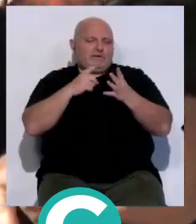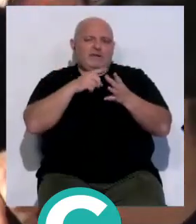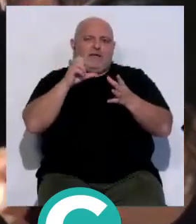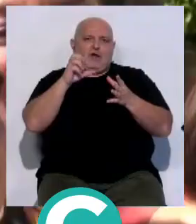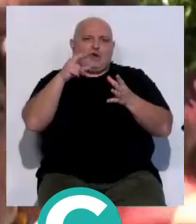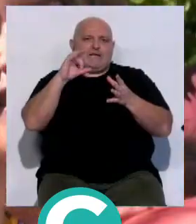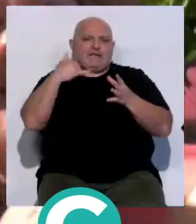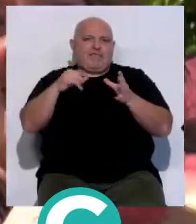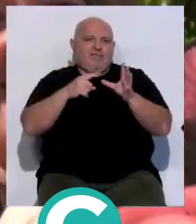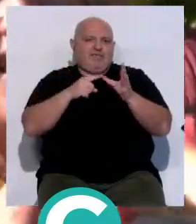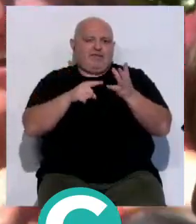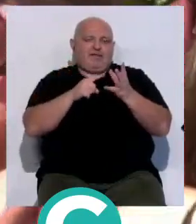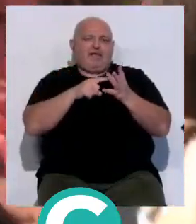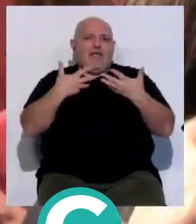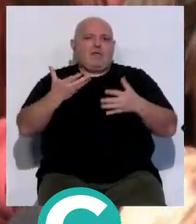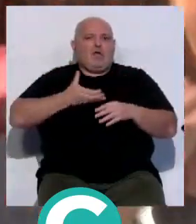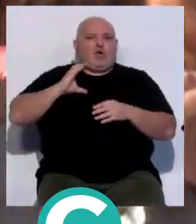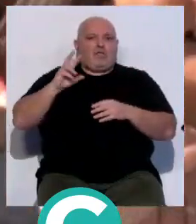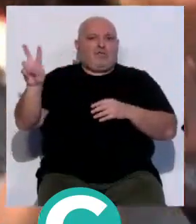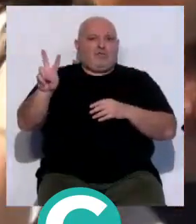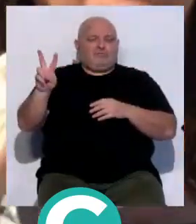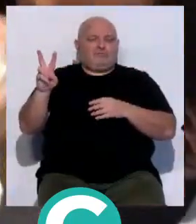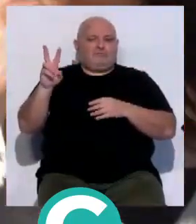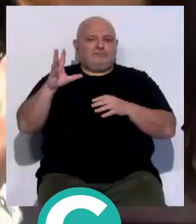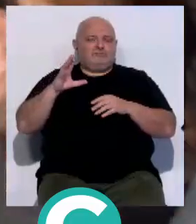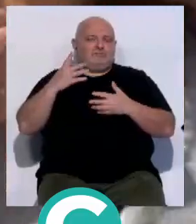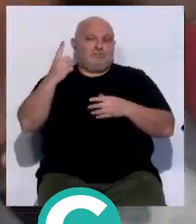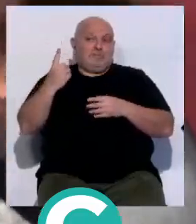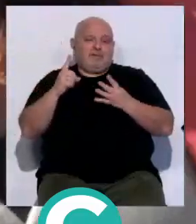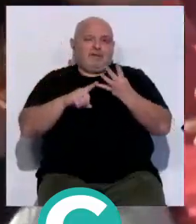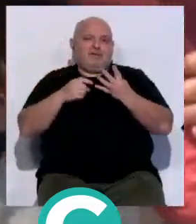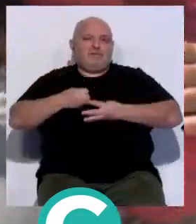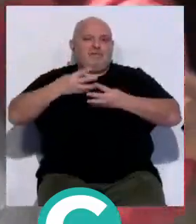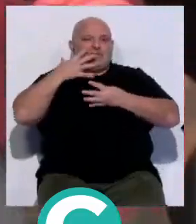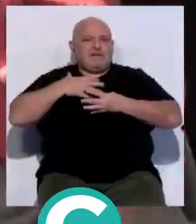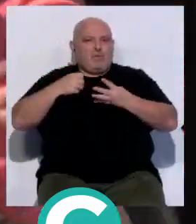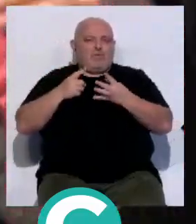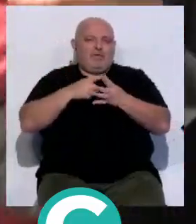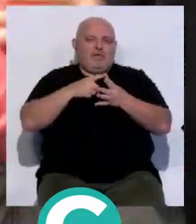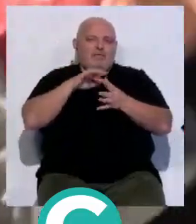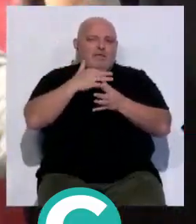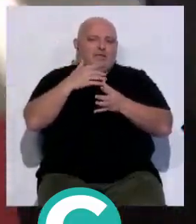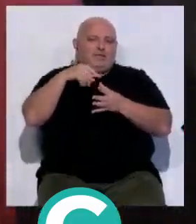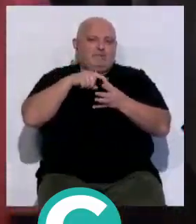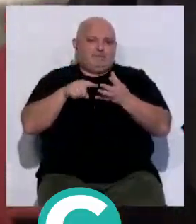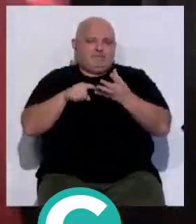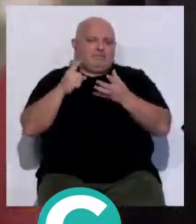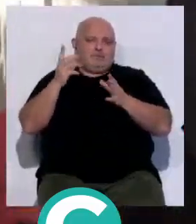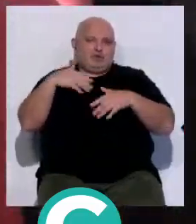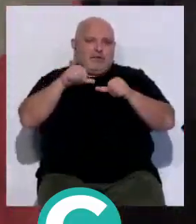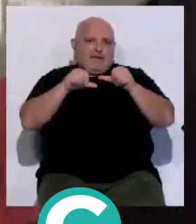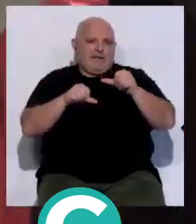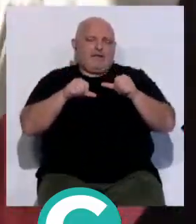Saez, ambas actuales concejalas del Ayuntamiento de Cádiz, la primera de Vivienda y Salud y la segunda de Medio Ambiente, Participación